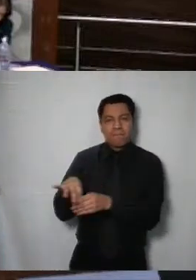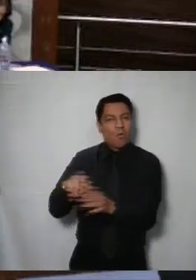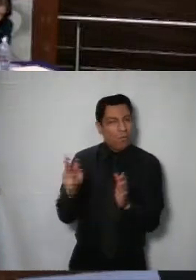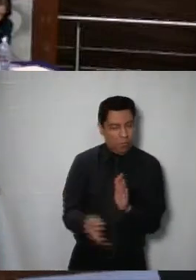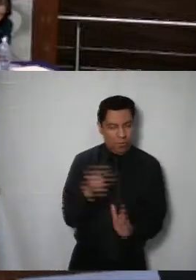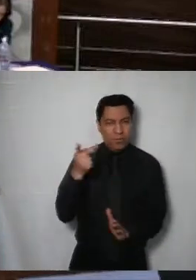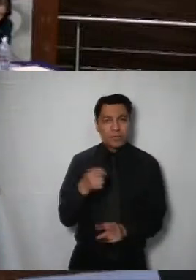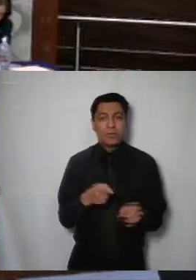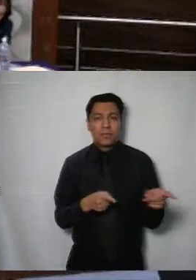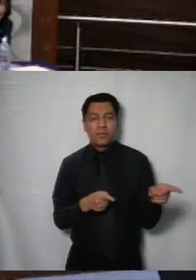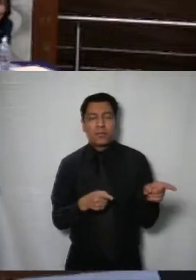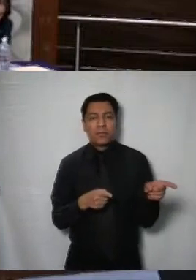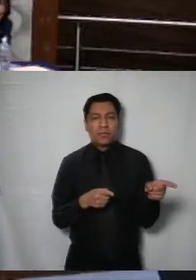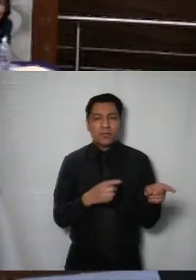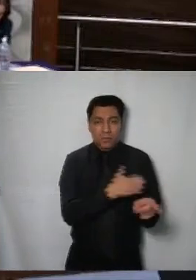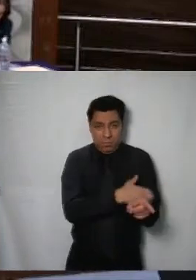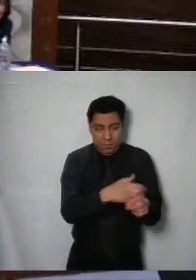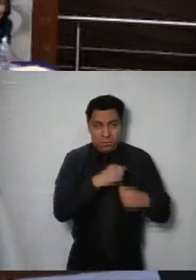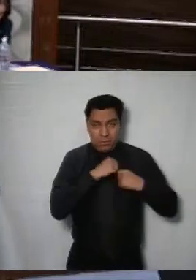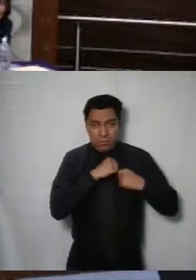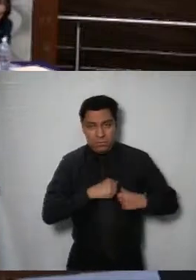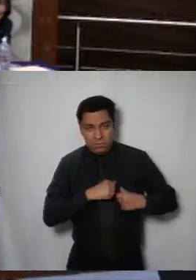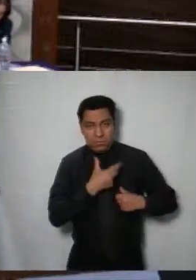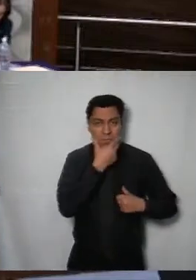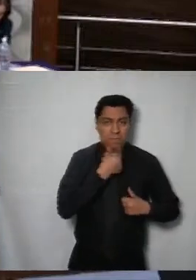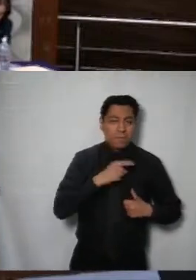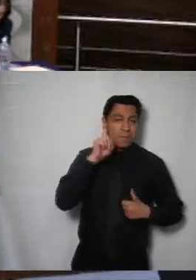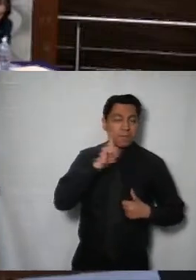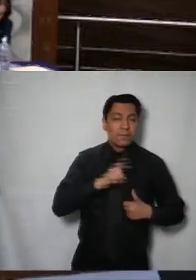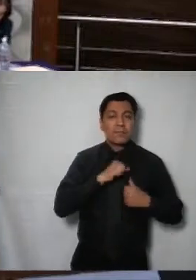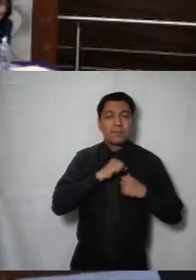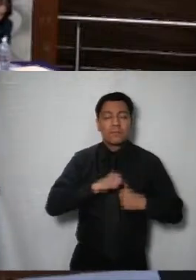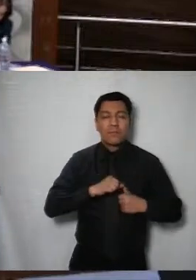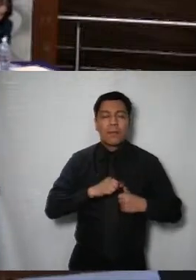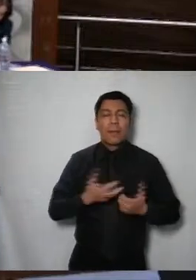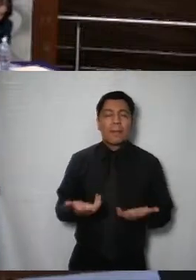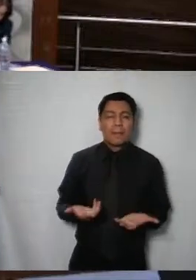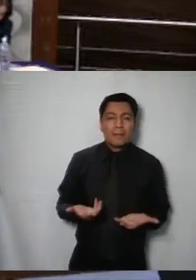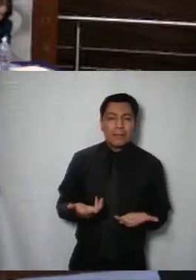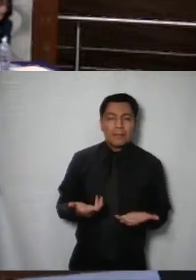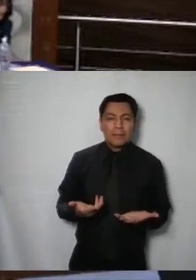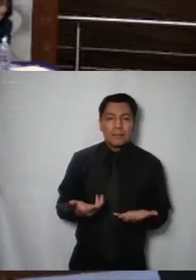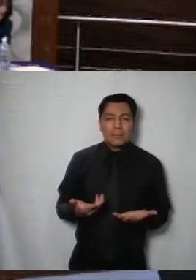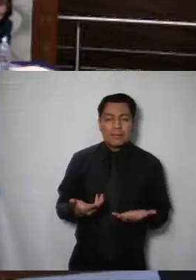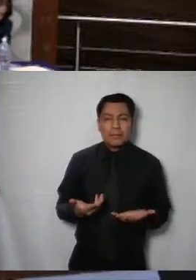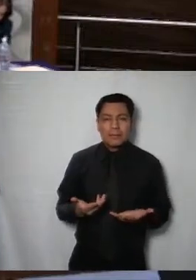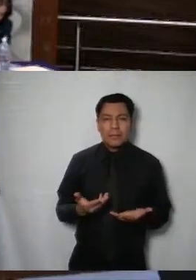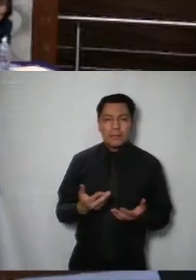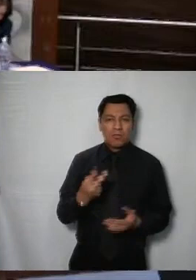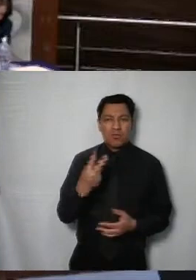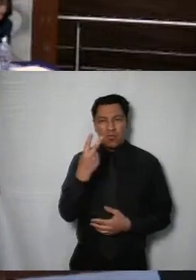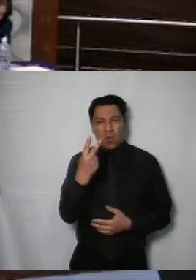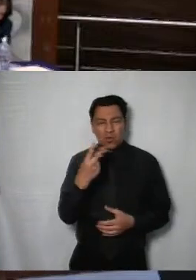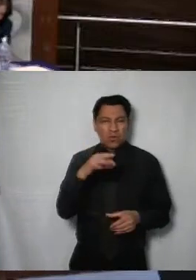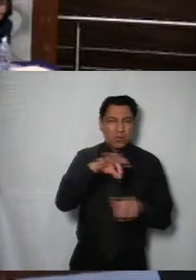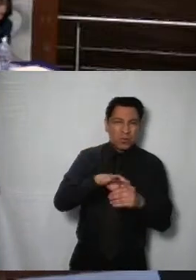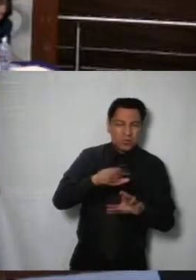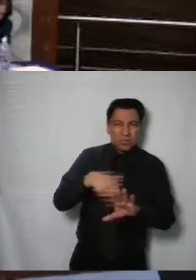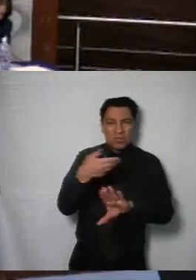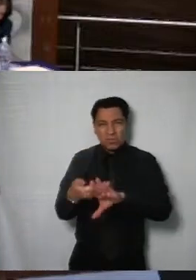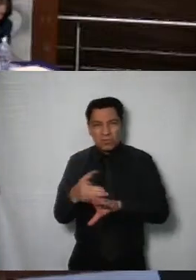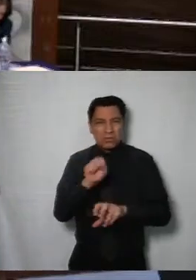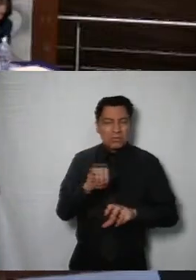votación nuevamente comisionadas y comisionados dado que hay dos sentidos de votación